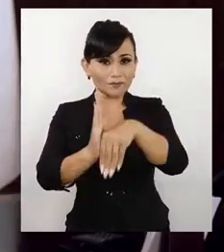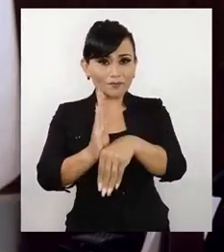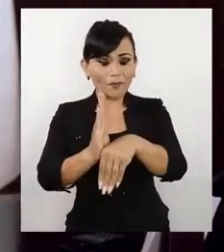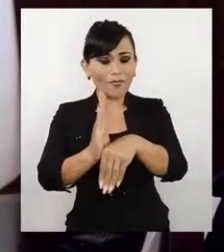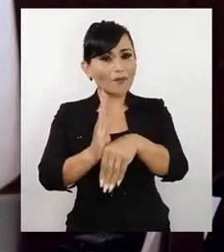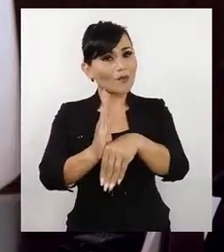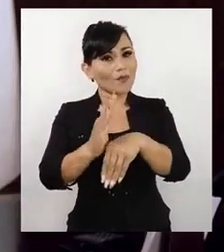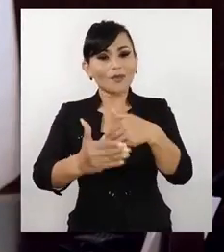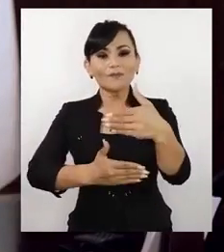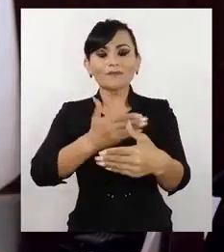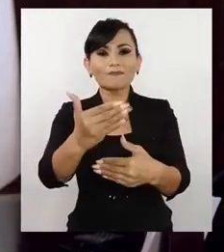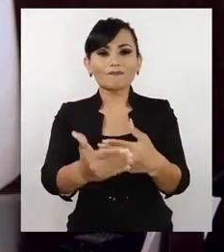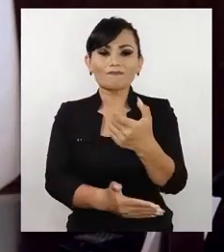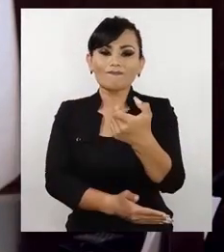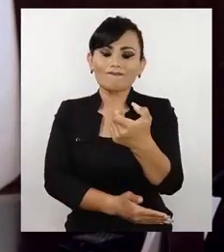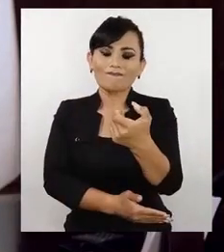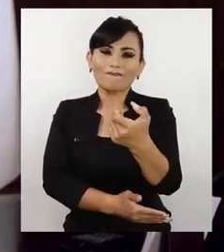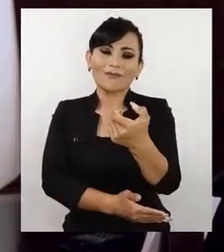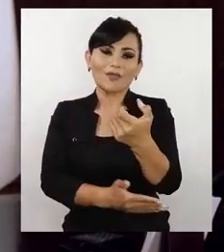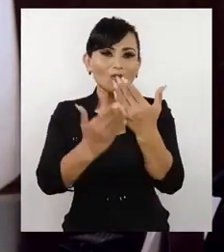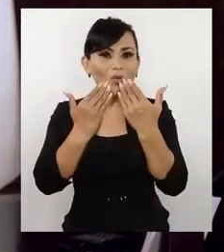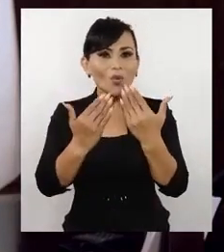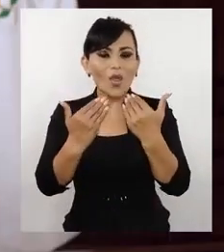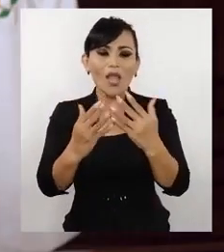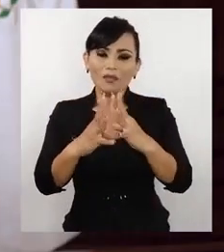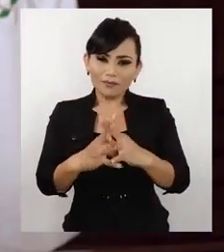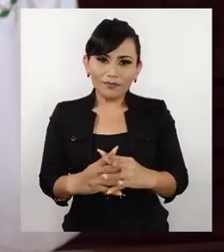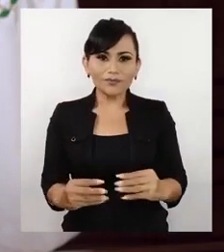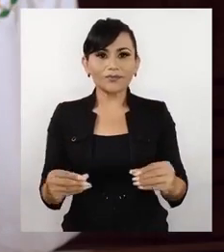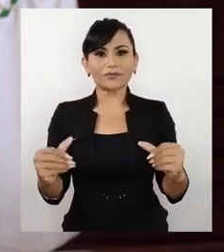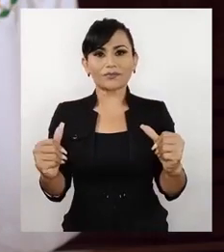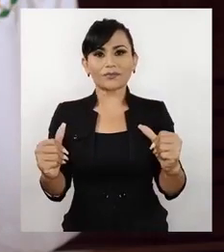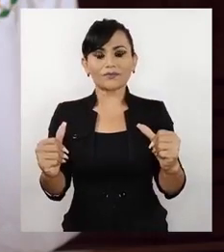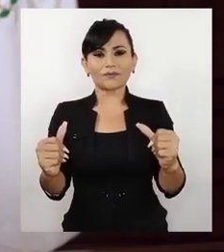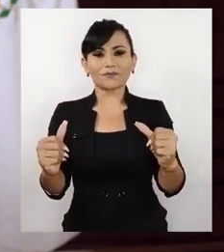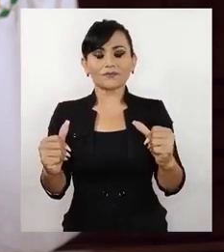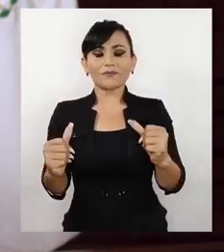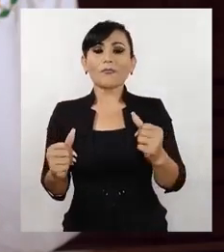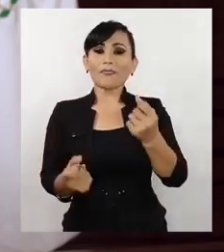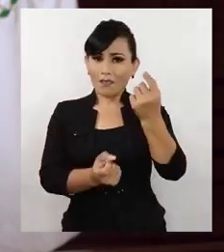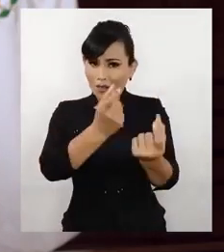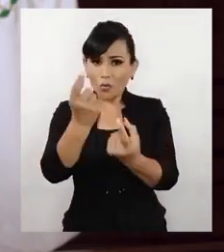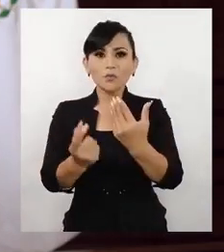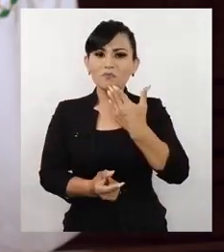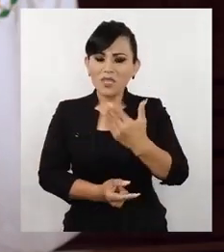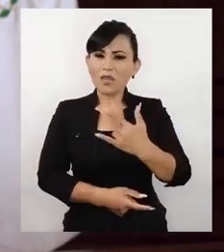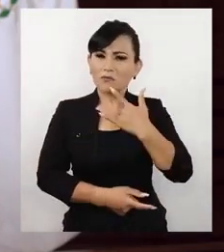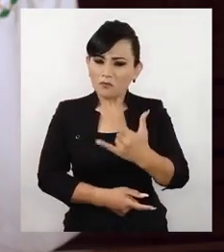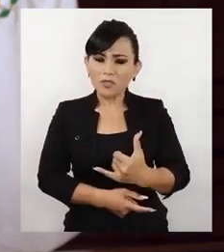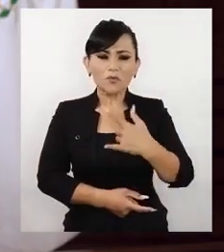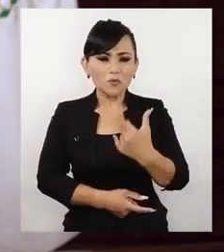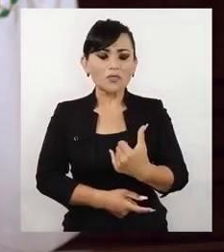crisis económica para muchas familias. Estamos conscientes de que quienes han realizado